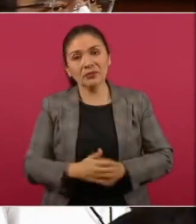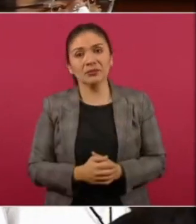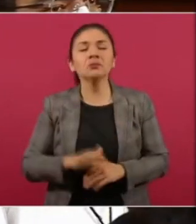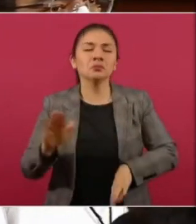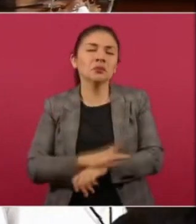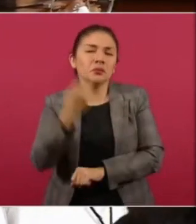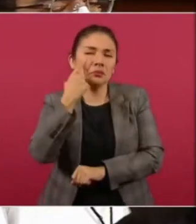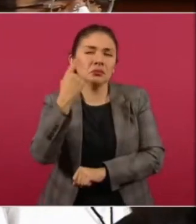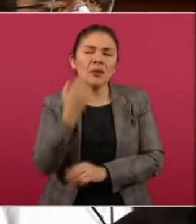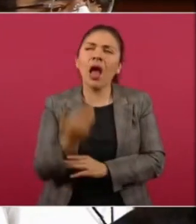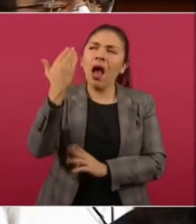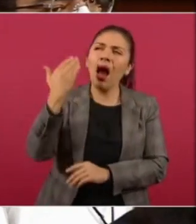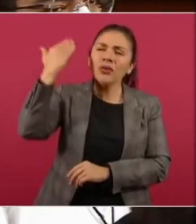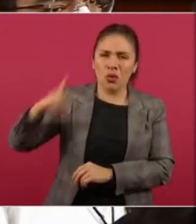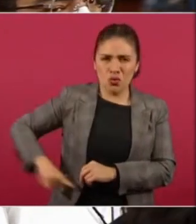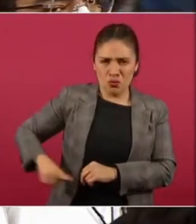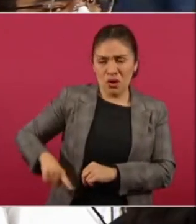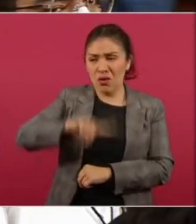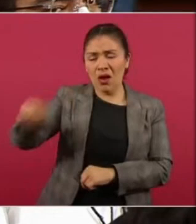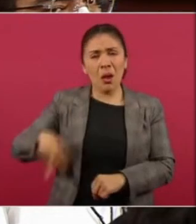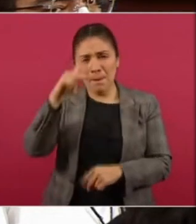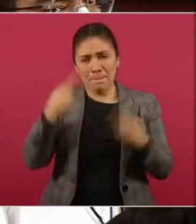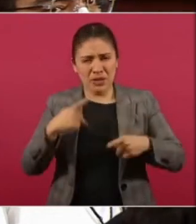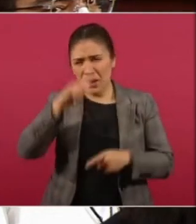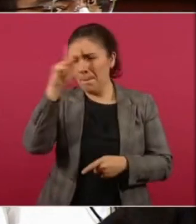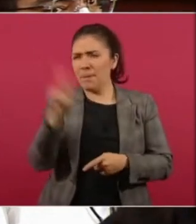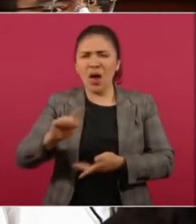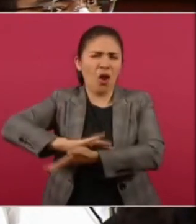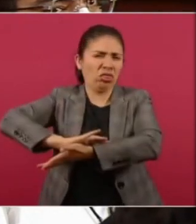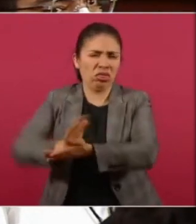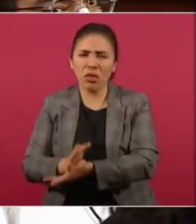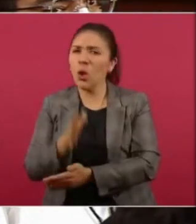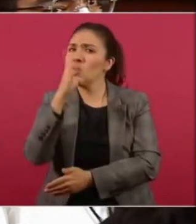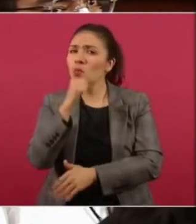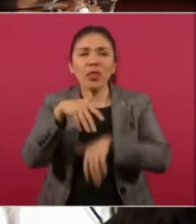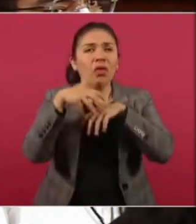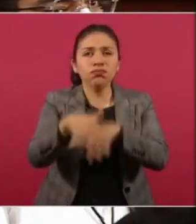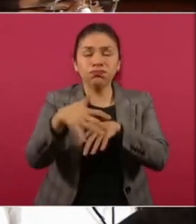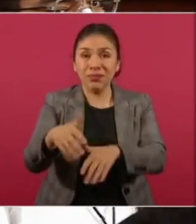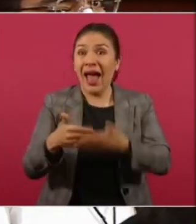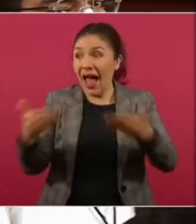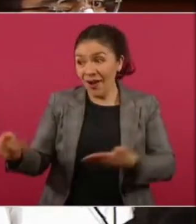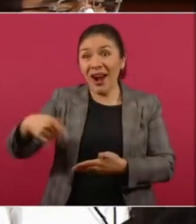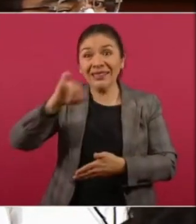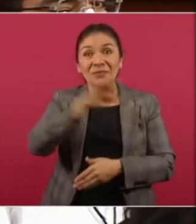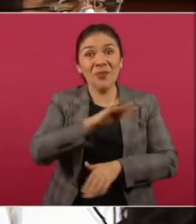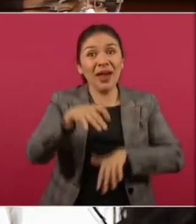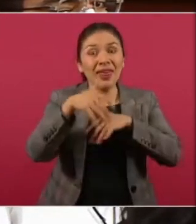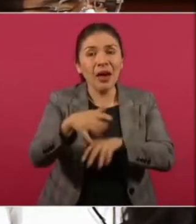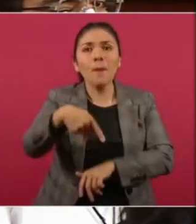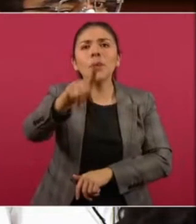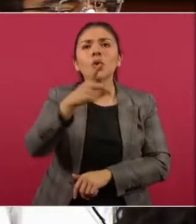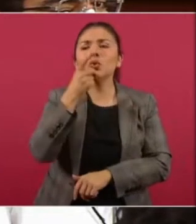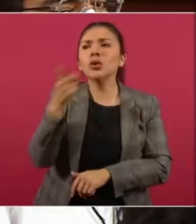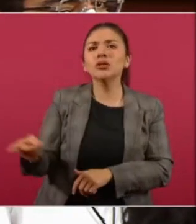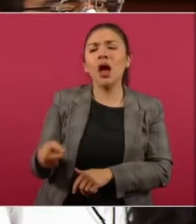Cotidianamente, en anteriores gobiernos, esa gente era aplastada. Ni siquiera tenía derecho a manifestarse. Hoy que se manifiestan, usted dice,